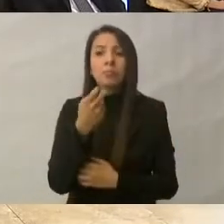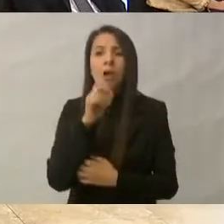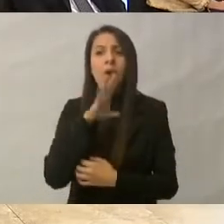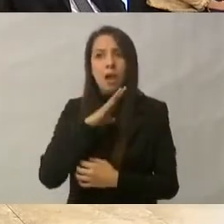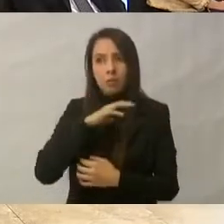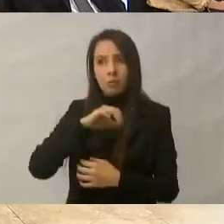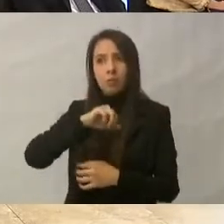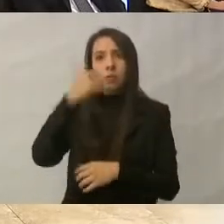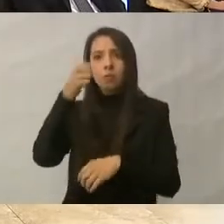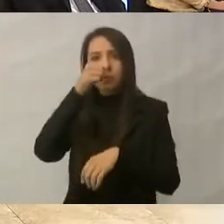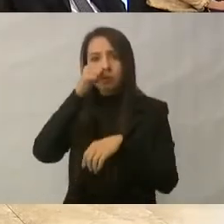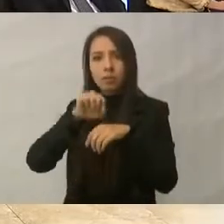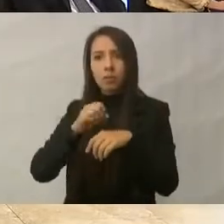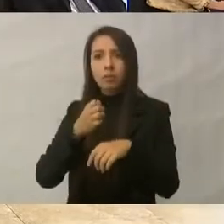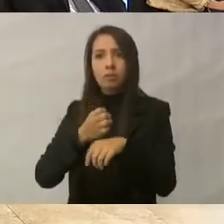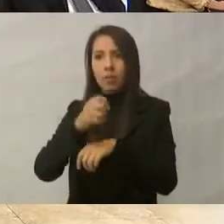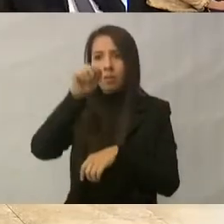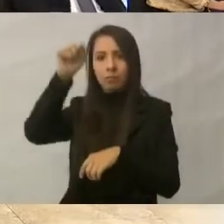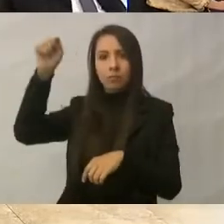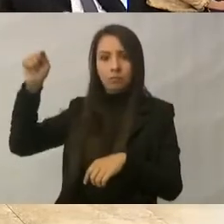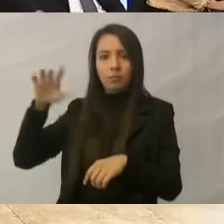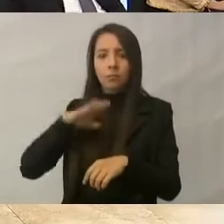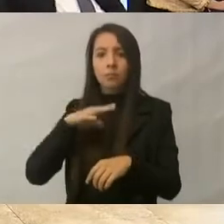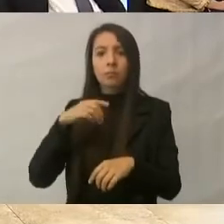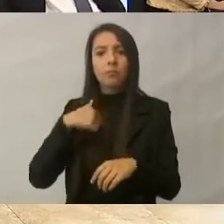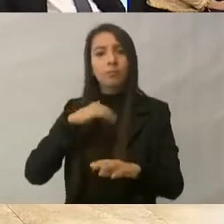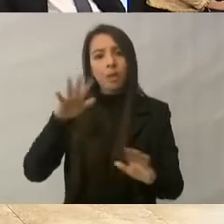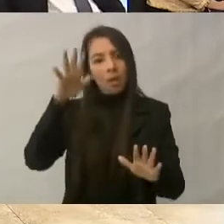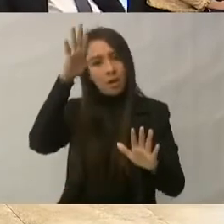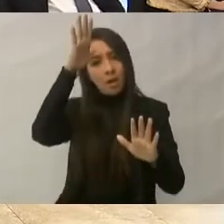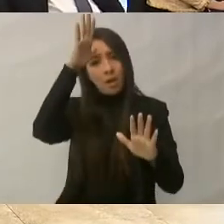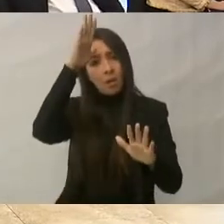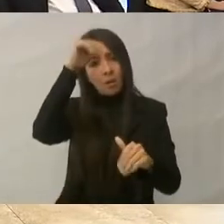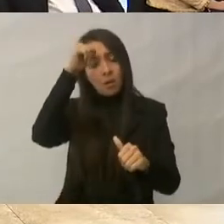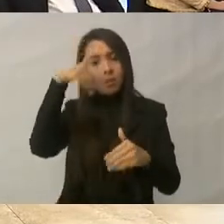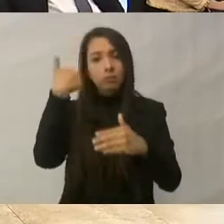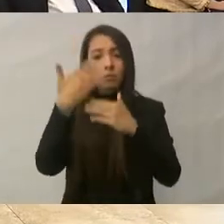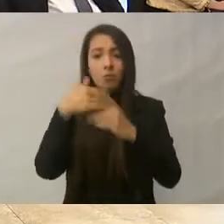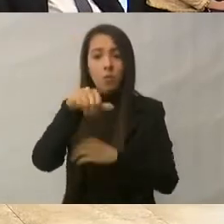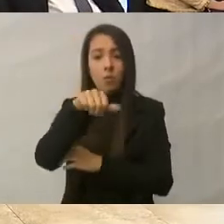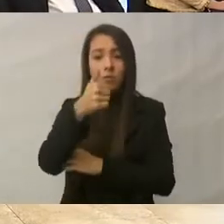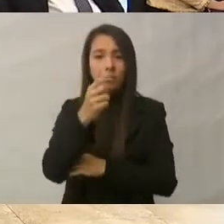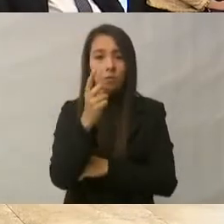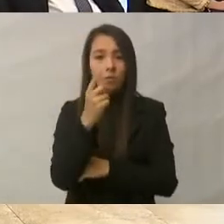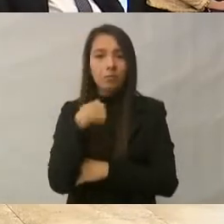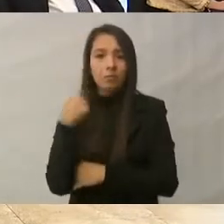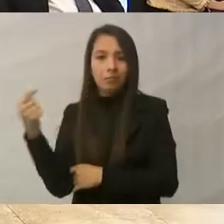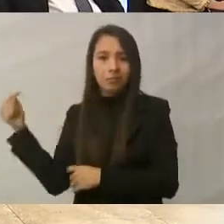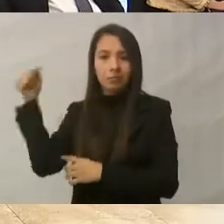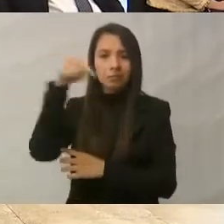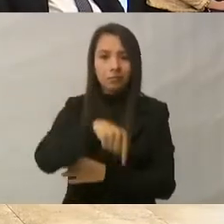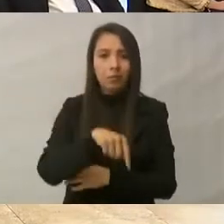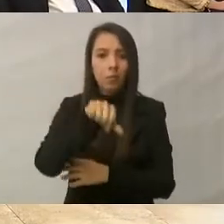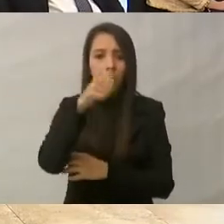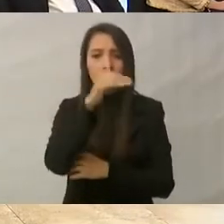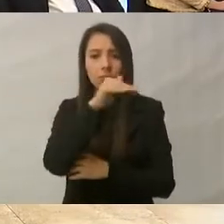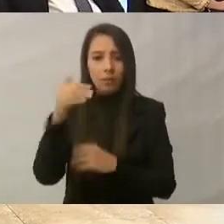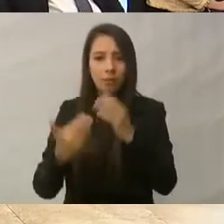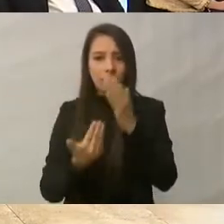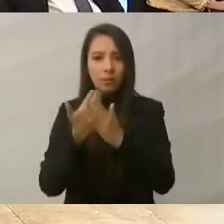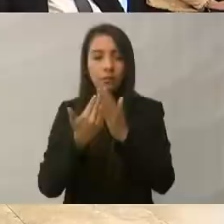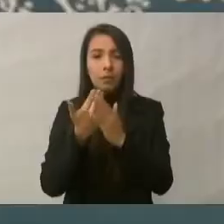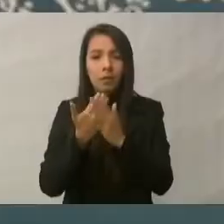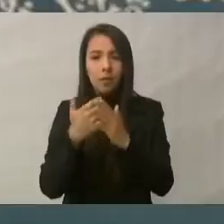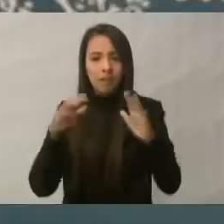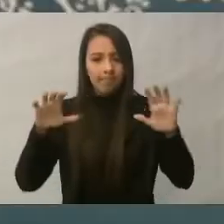Nos comprometimos que el 11 de diciembre vamos a volver a venir aquí, a las 11 y media de la mañana, para poner ya el